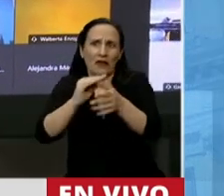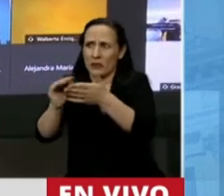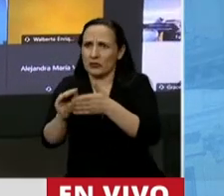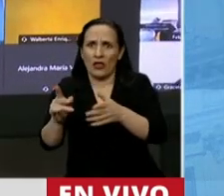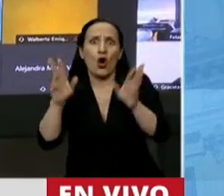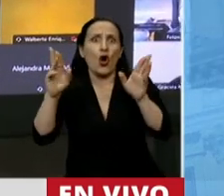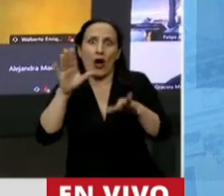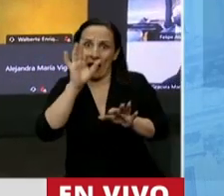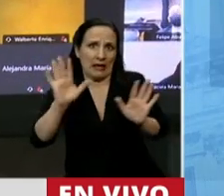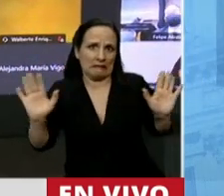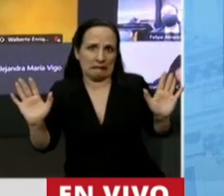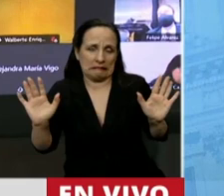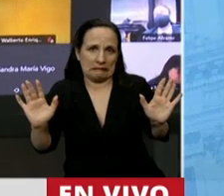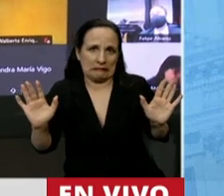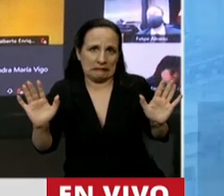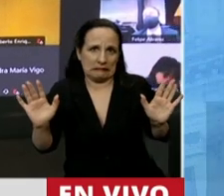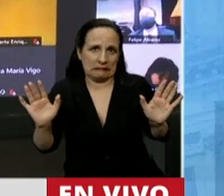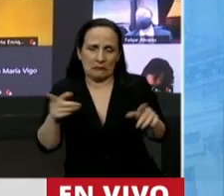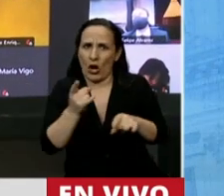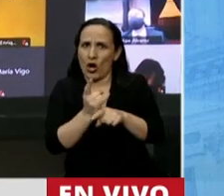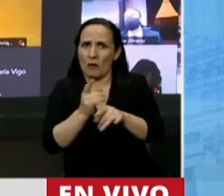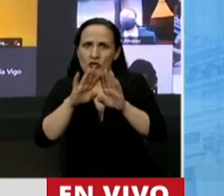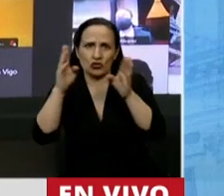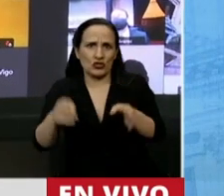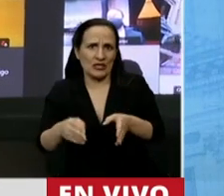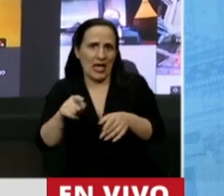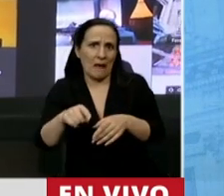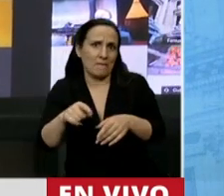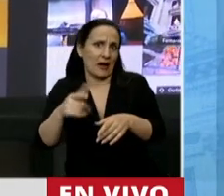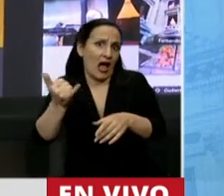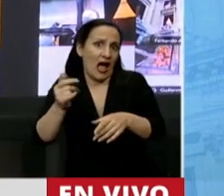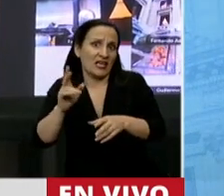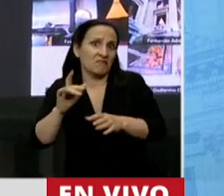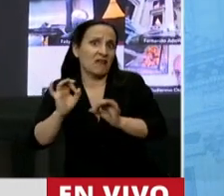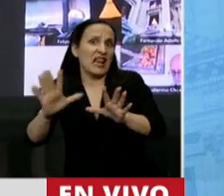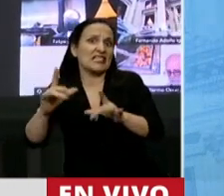como ocurrió siempre en esta Cámara. Y tenían licencia por enfermedad.